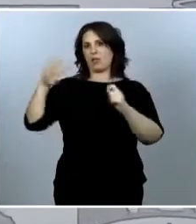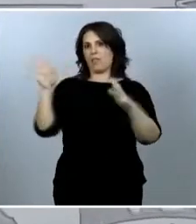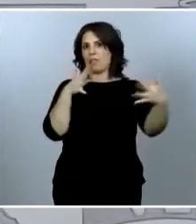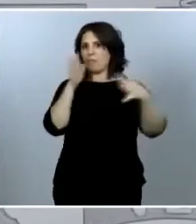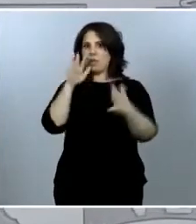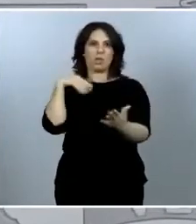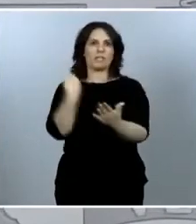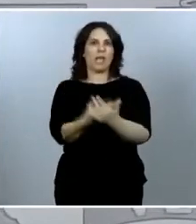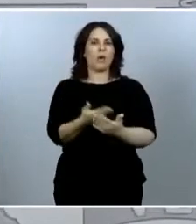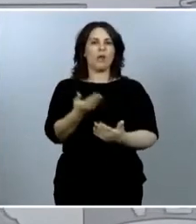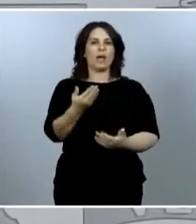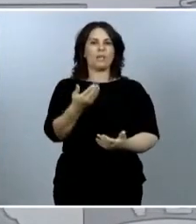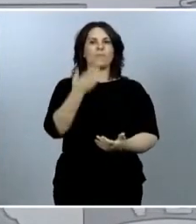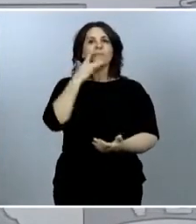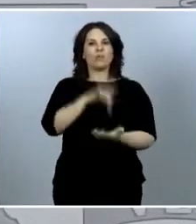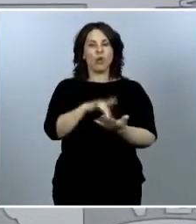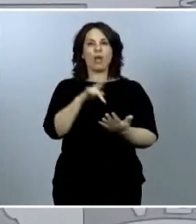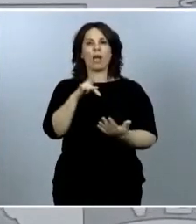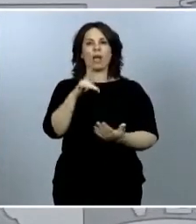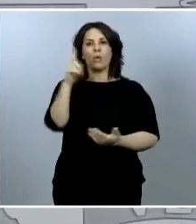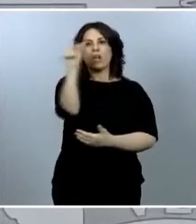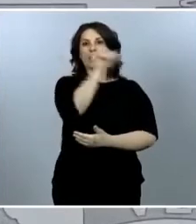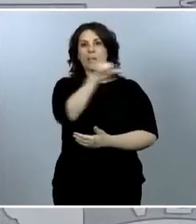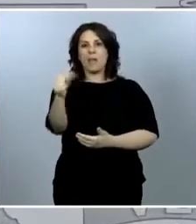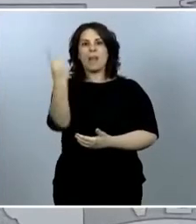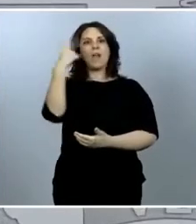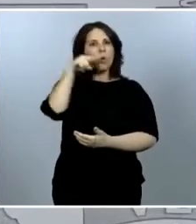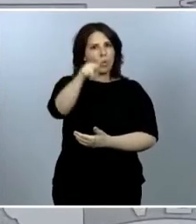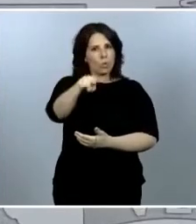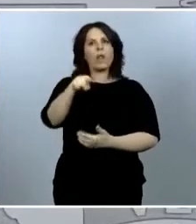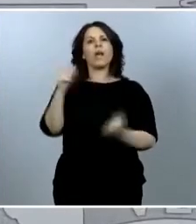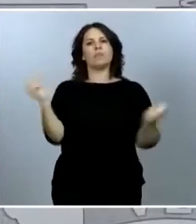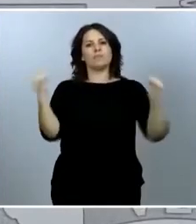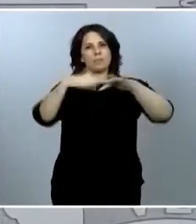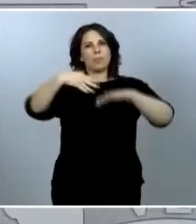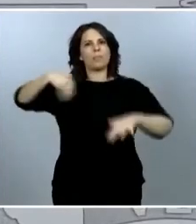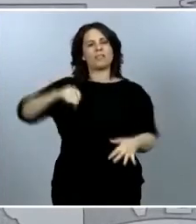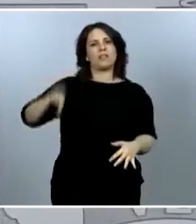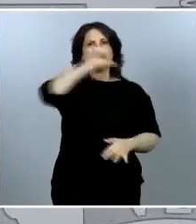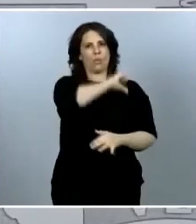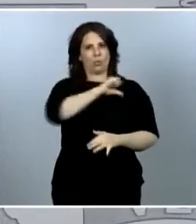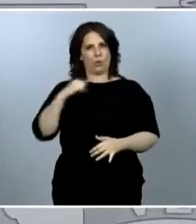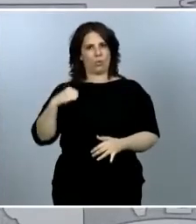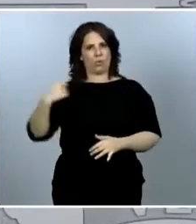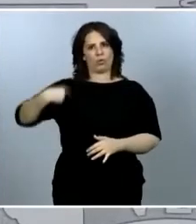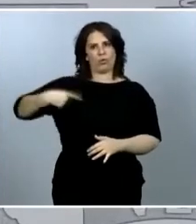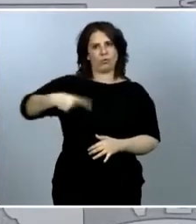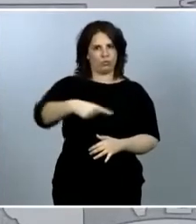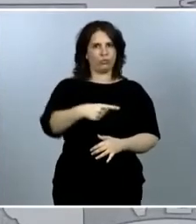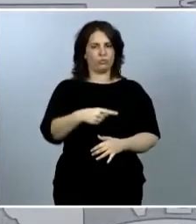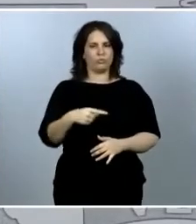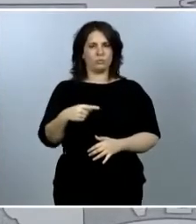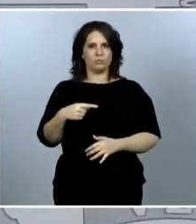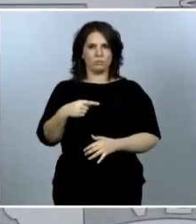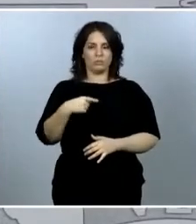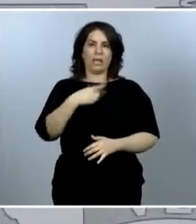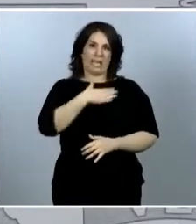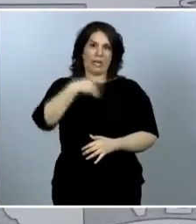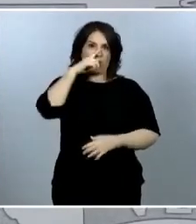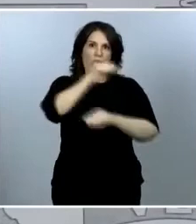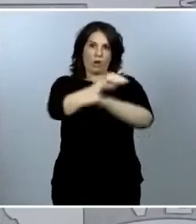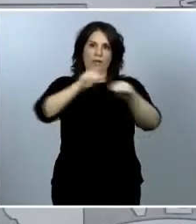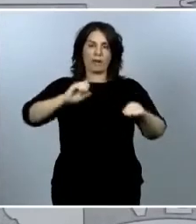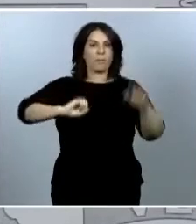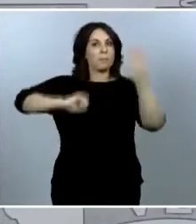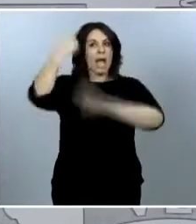conferencia de presidentes cada semana. Y me gustaría recordar que es el mayor número de conferencias de presidentes celebradas